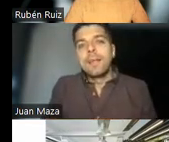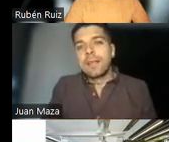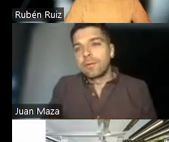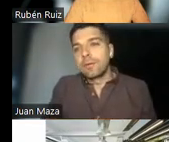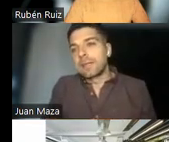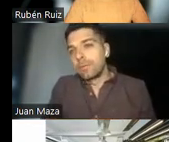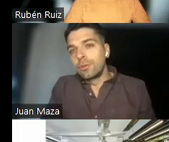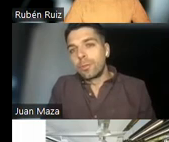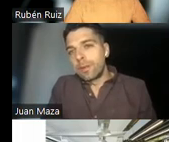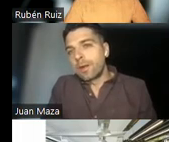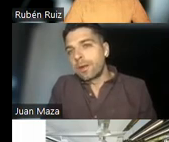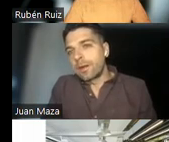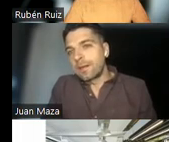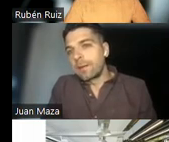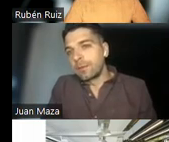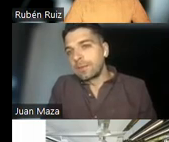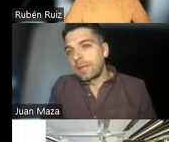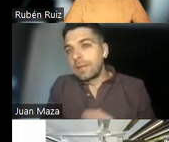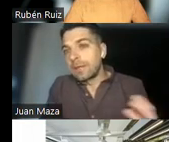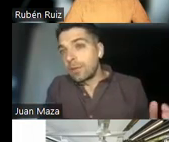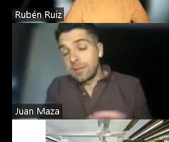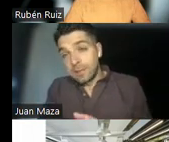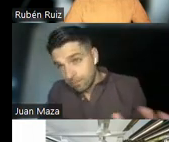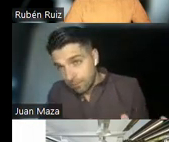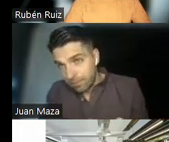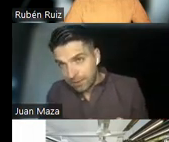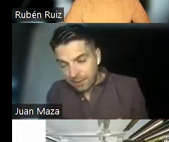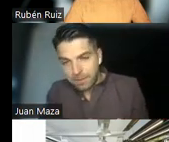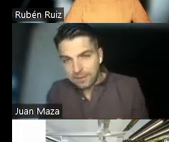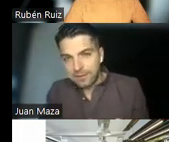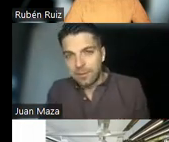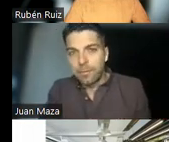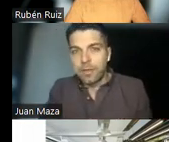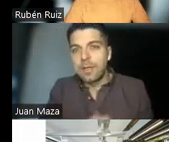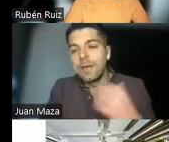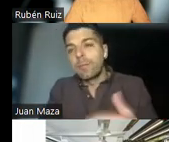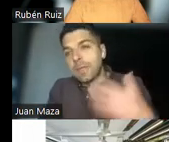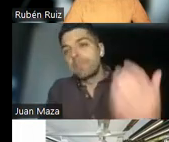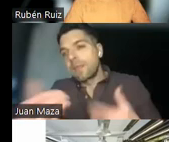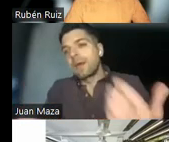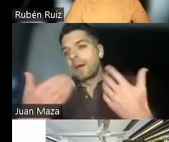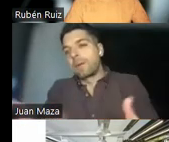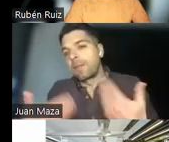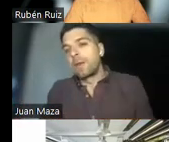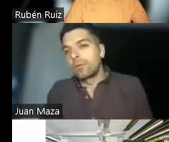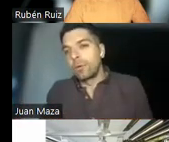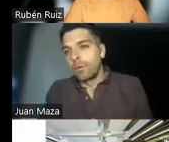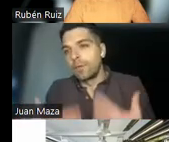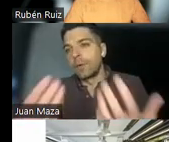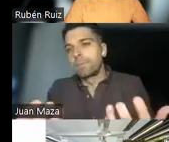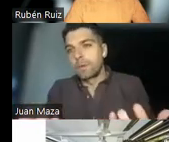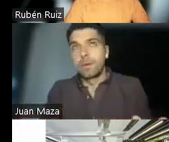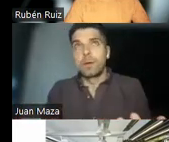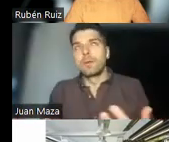y resulta que muchos pueden regresar espontáneamente a los 6 meses, sin saber por qué, pues ya empiezan a aparecer incluso